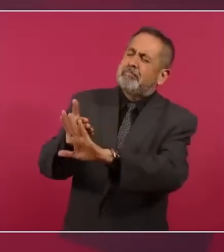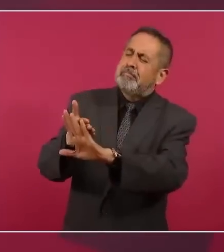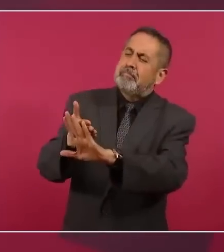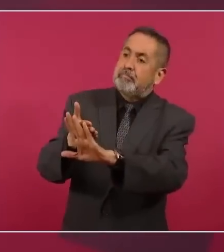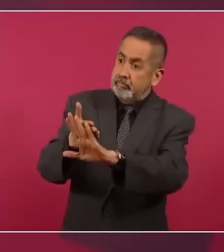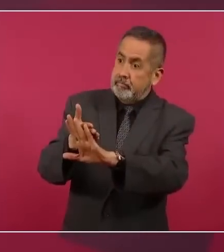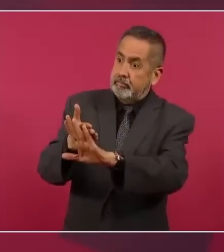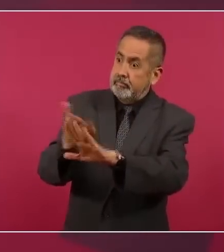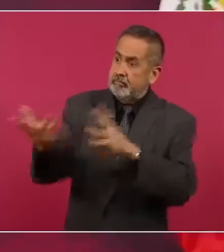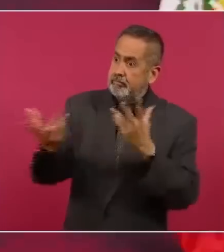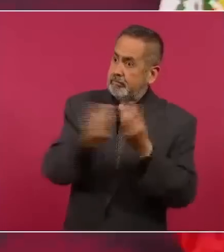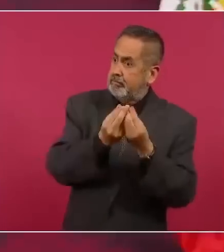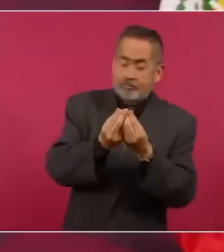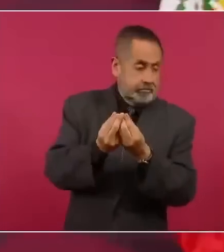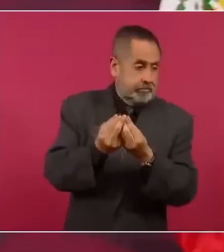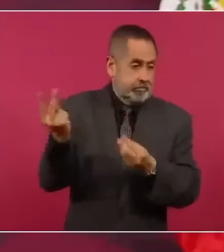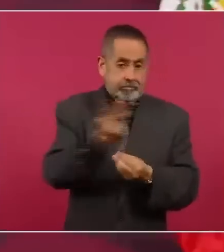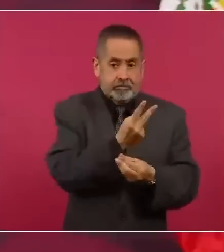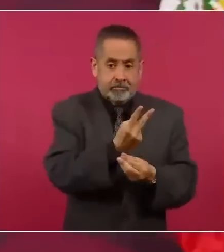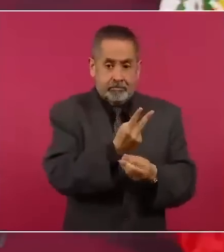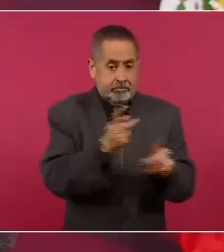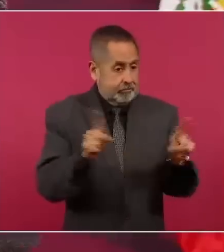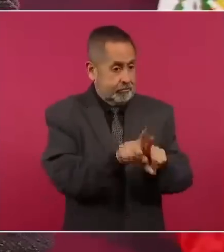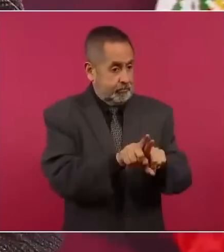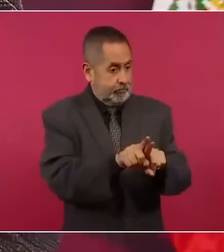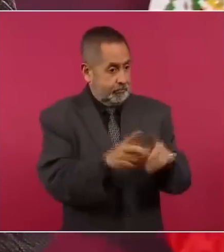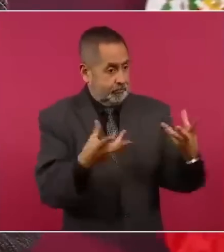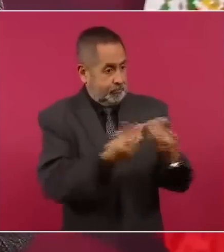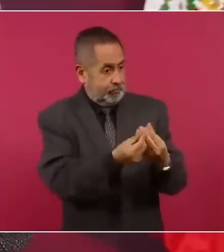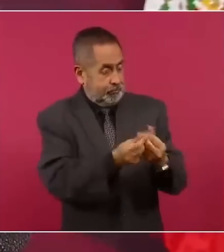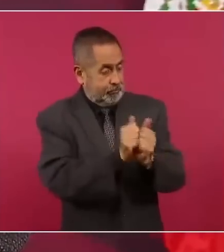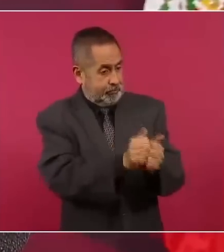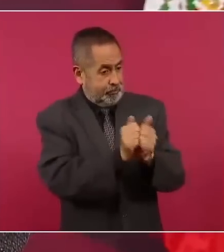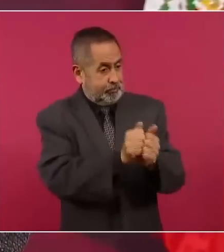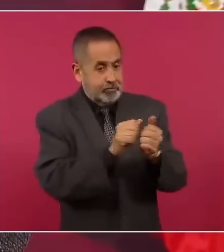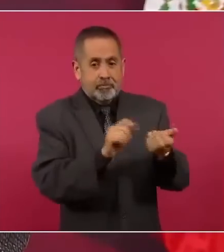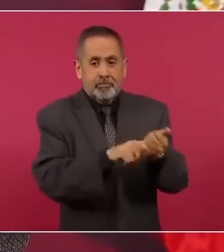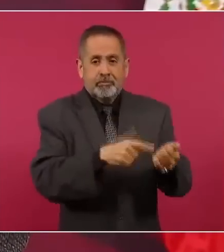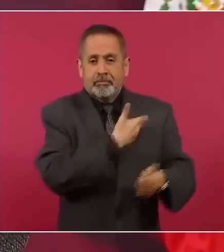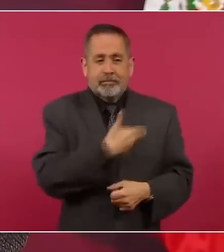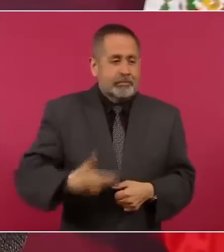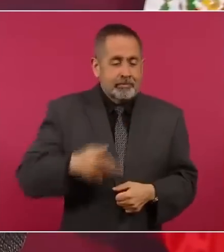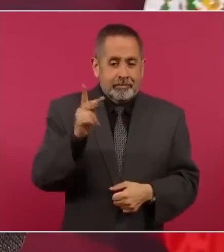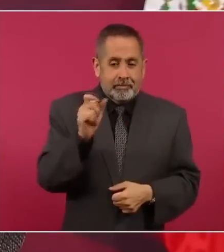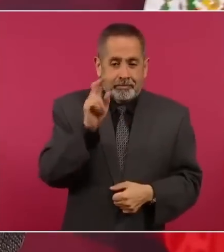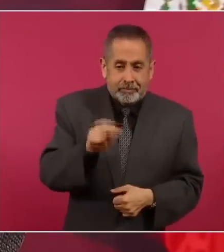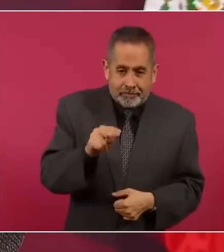pegadito al presidente del PAN,